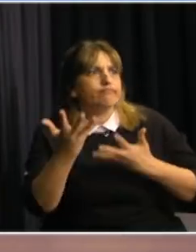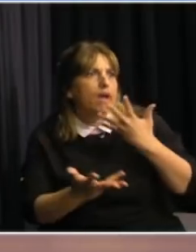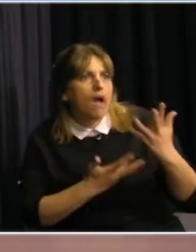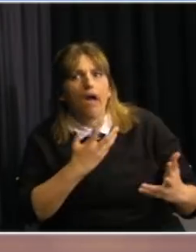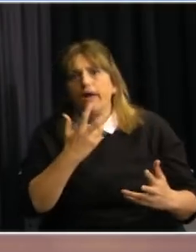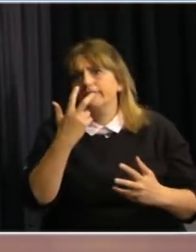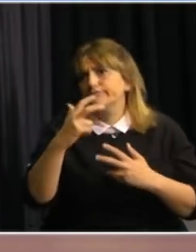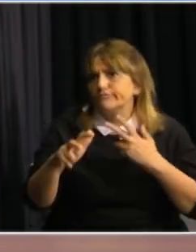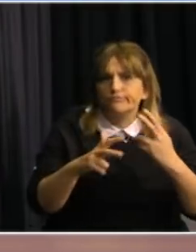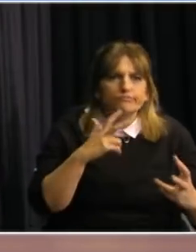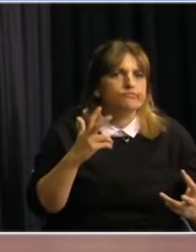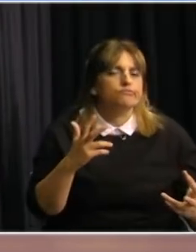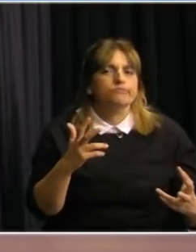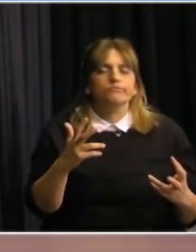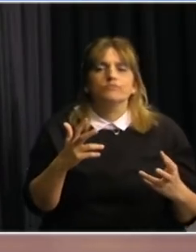generan